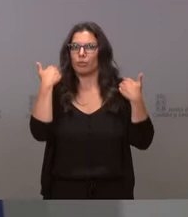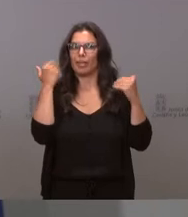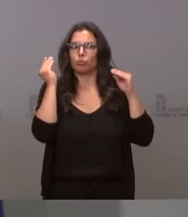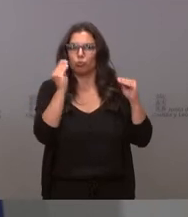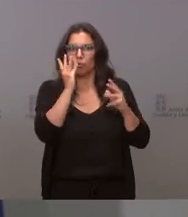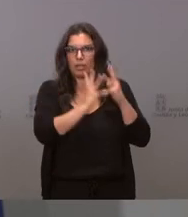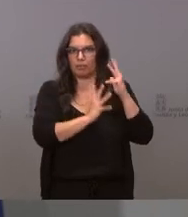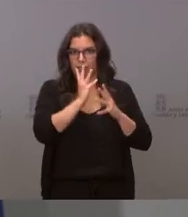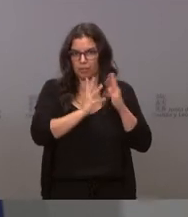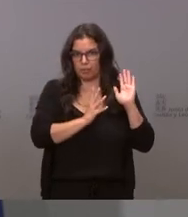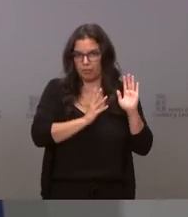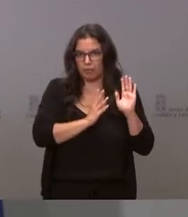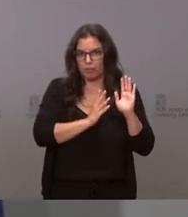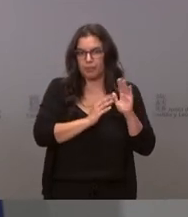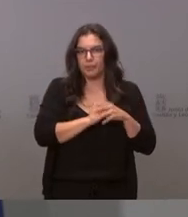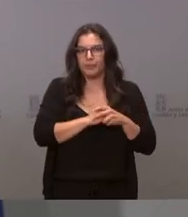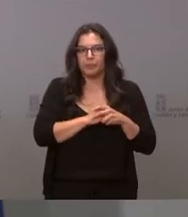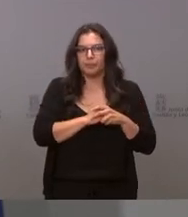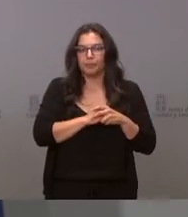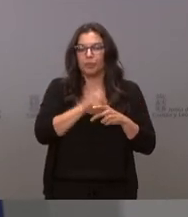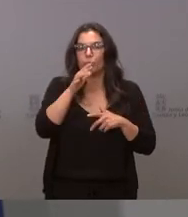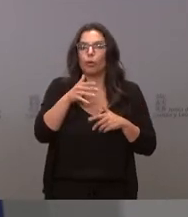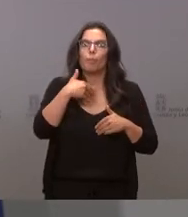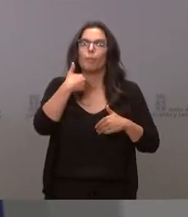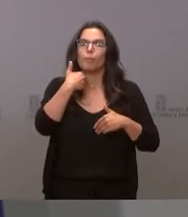en este momento no hay ningún procedimiento